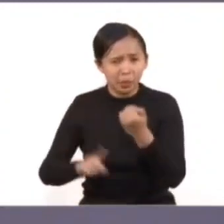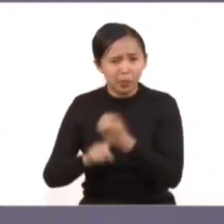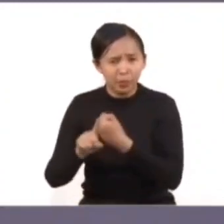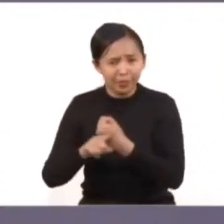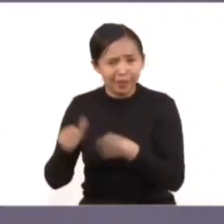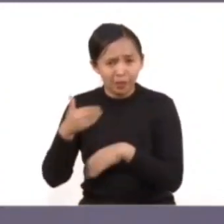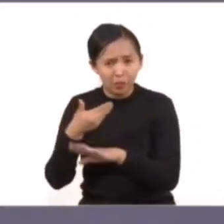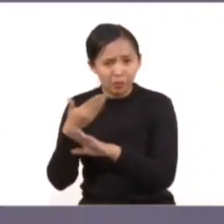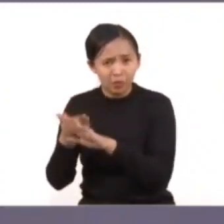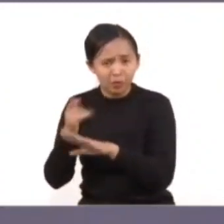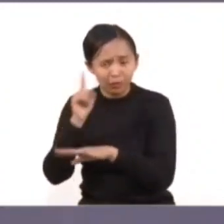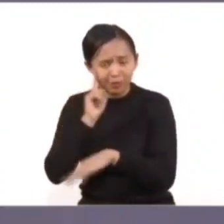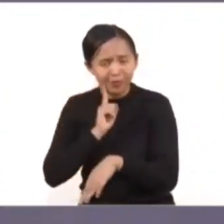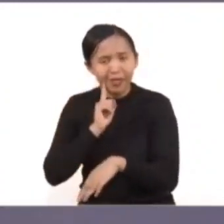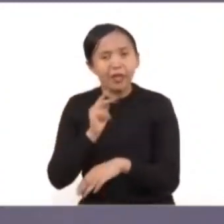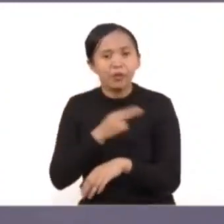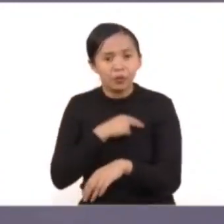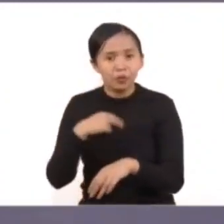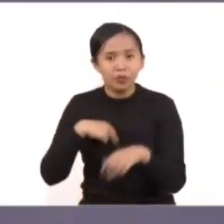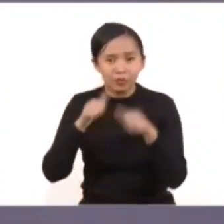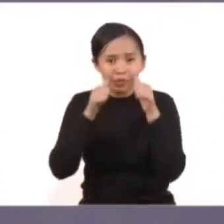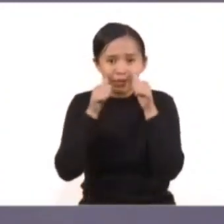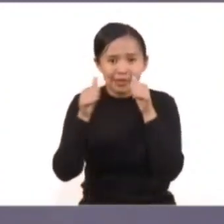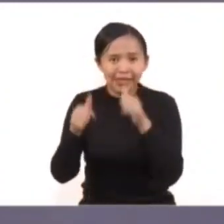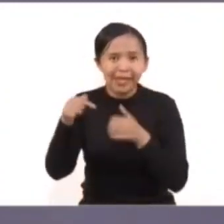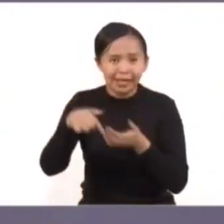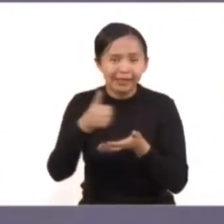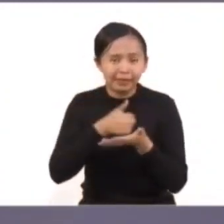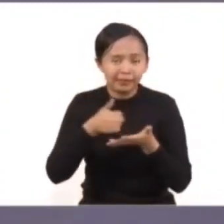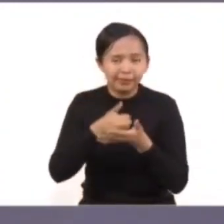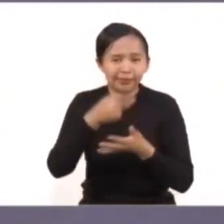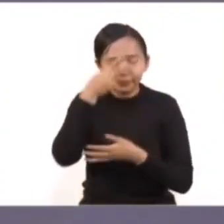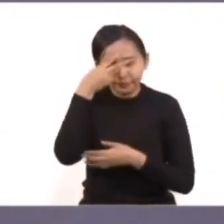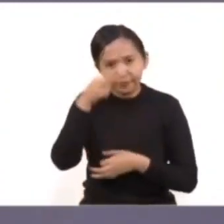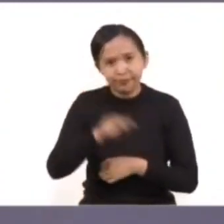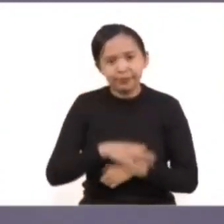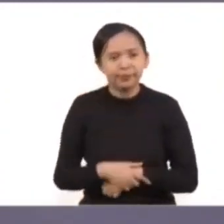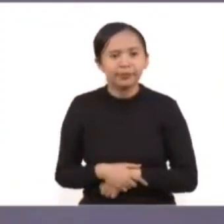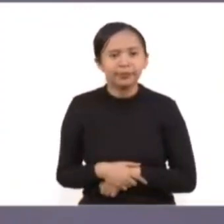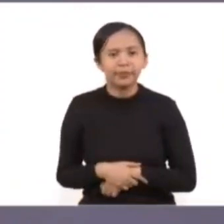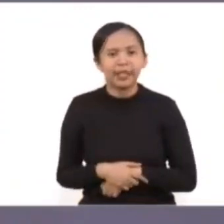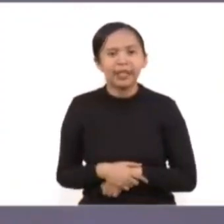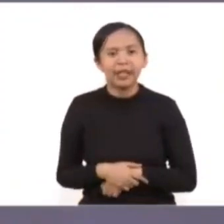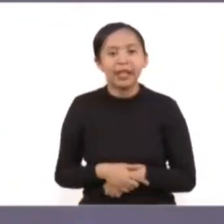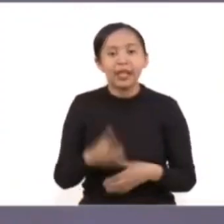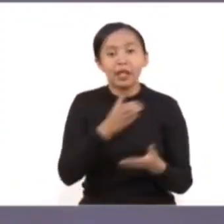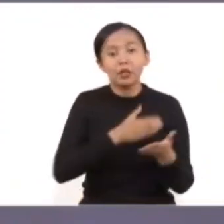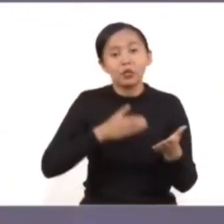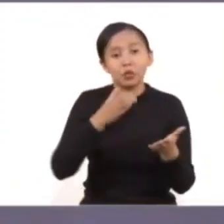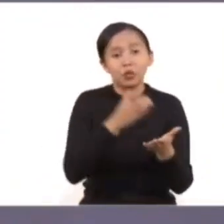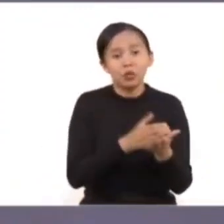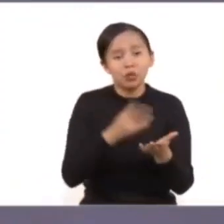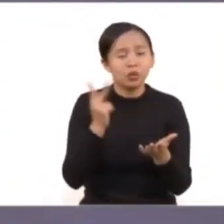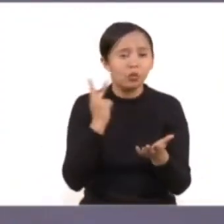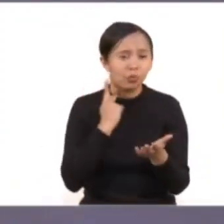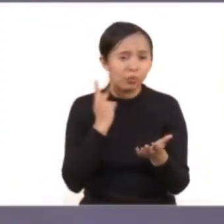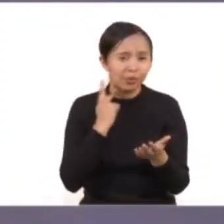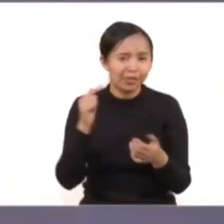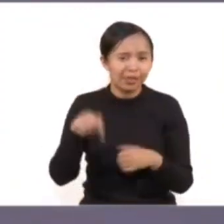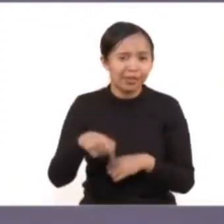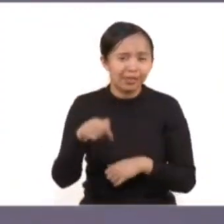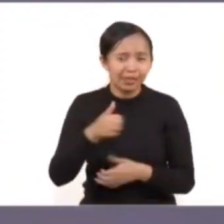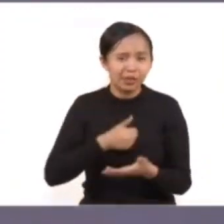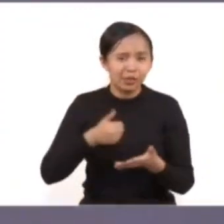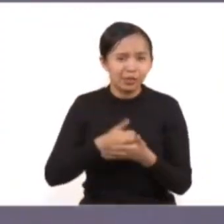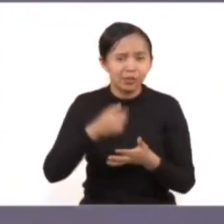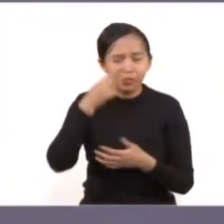que viven y transitan en la Ciudad de México. La Constitución Política de la Ciudad de México dispone